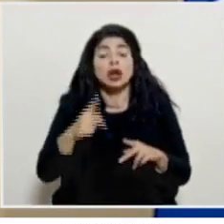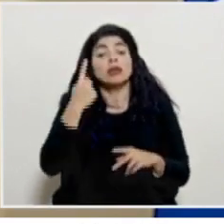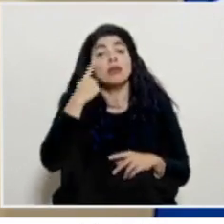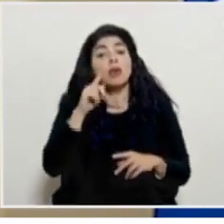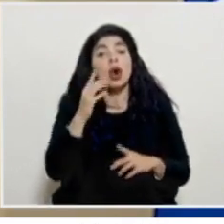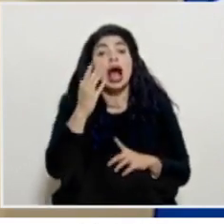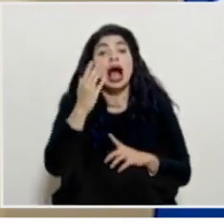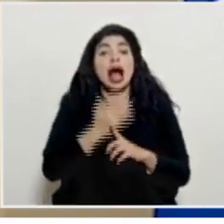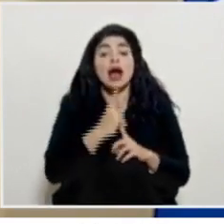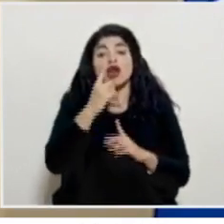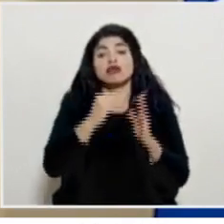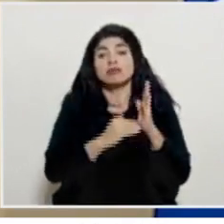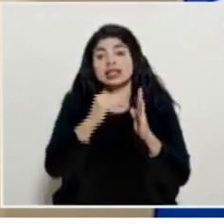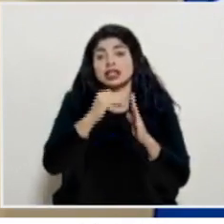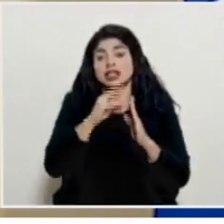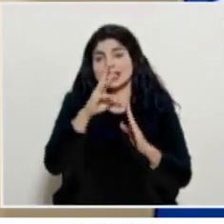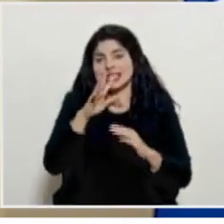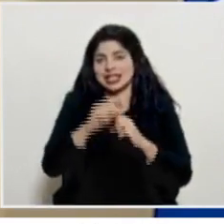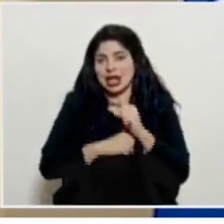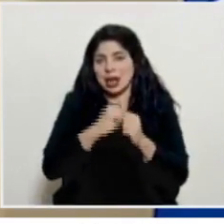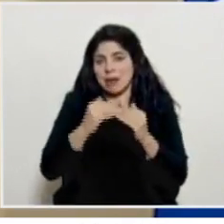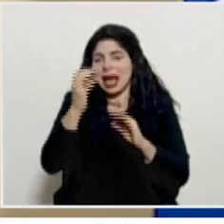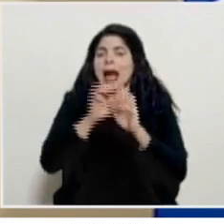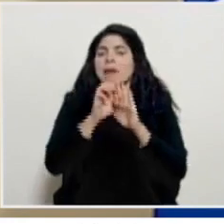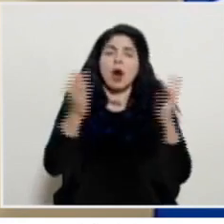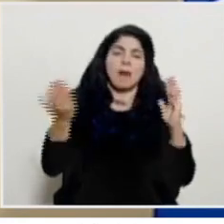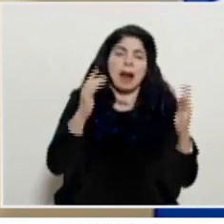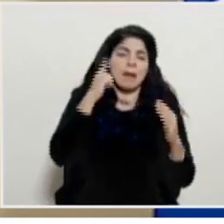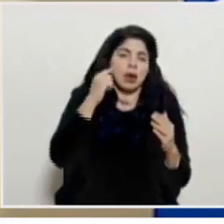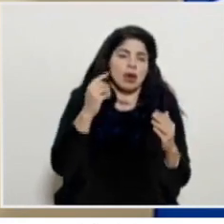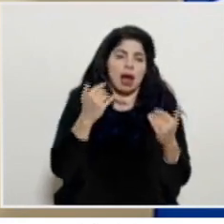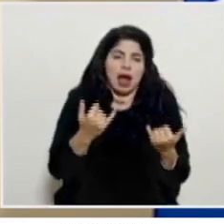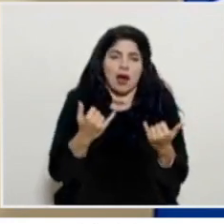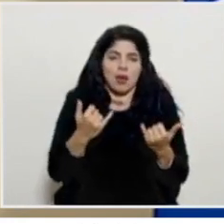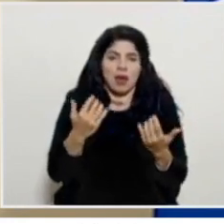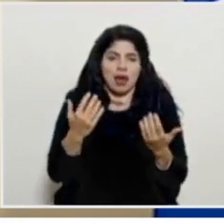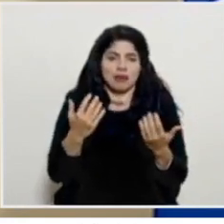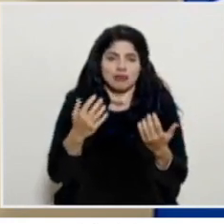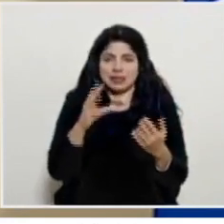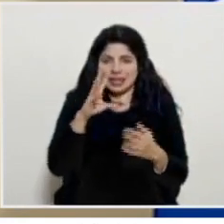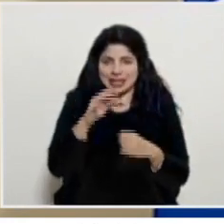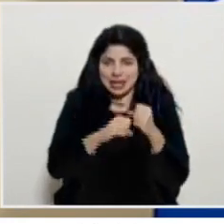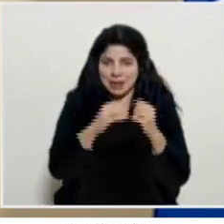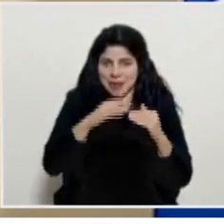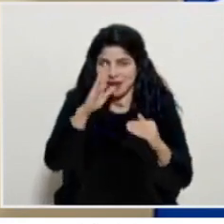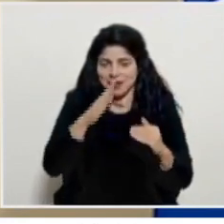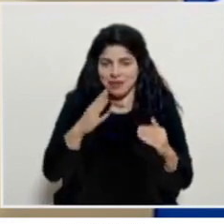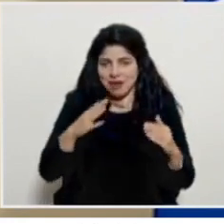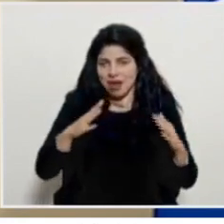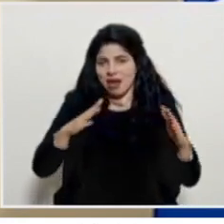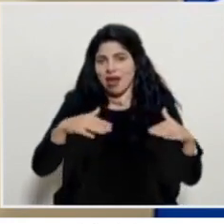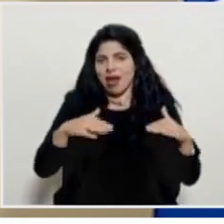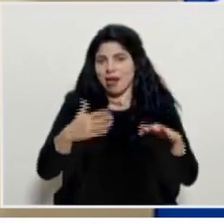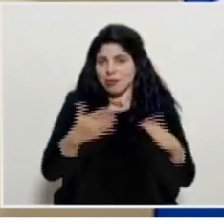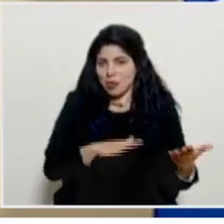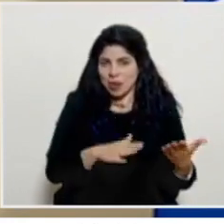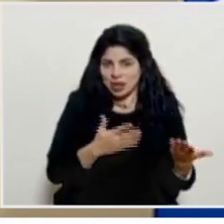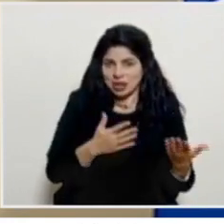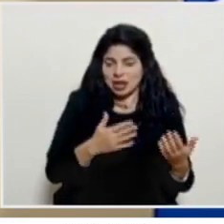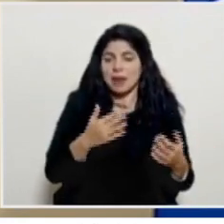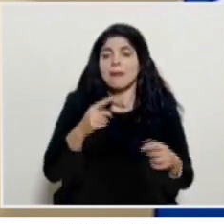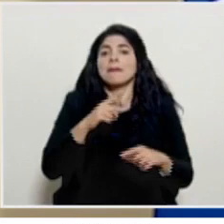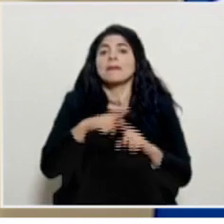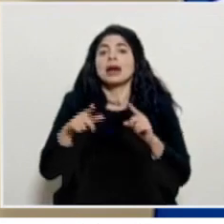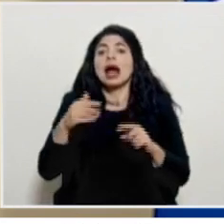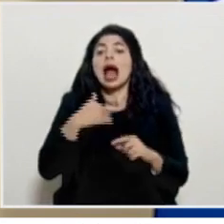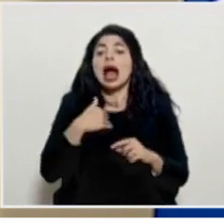de 65 años y más si hiciéramos la comparación porque no tenemos esa población obviamente de 65 años y más que ha muerto que tienen un